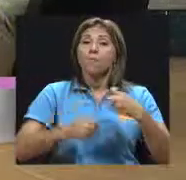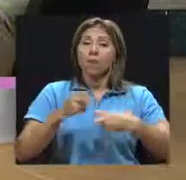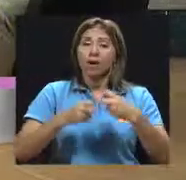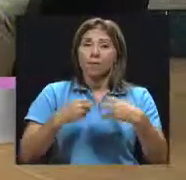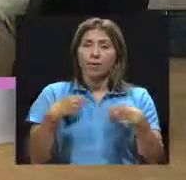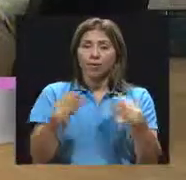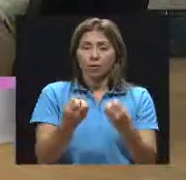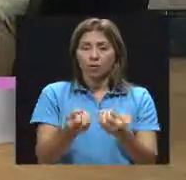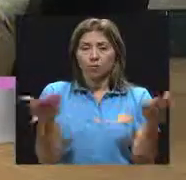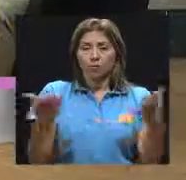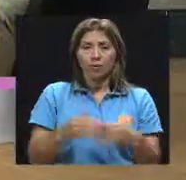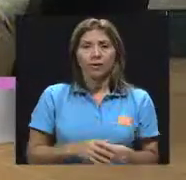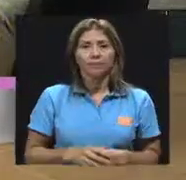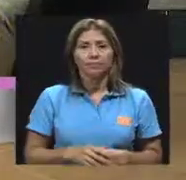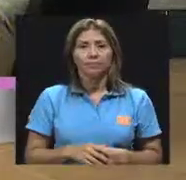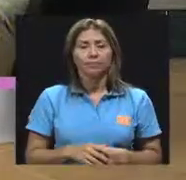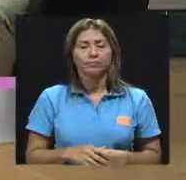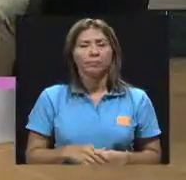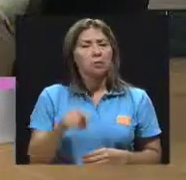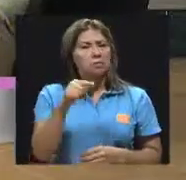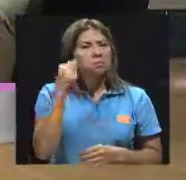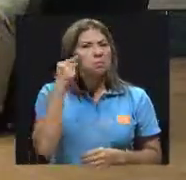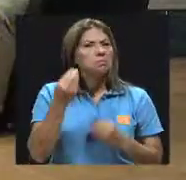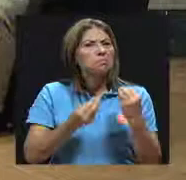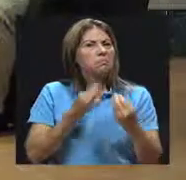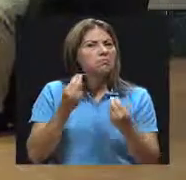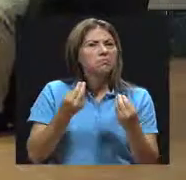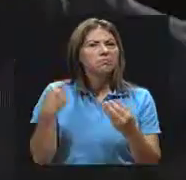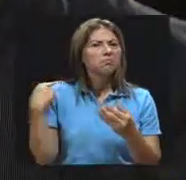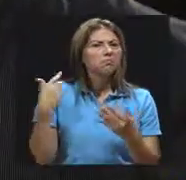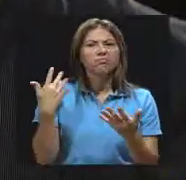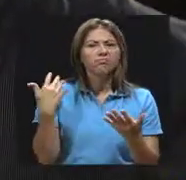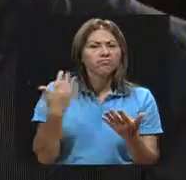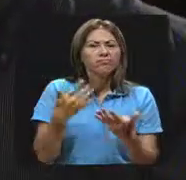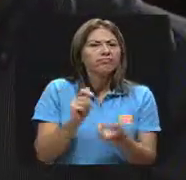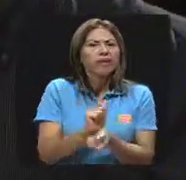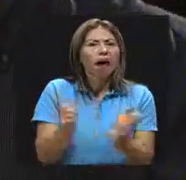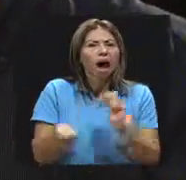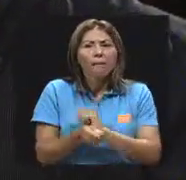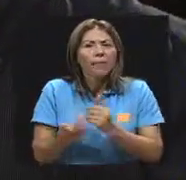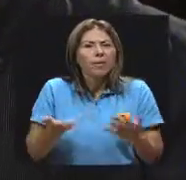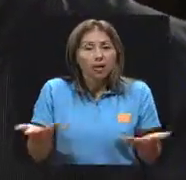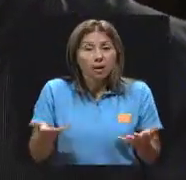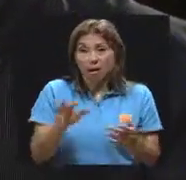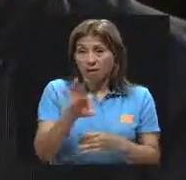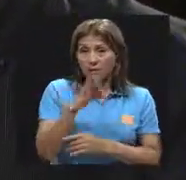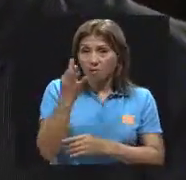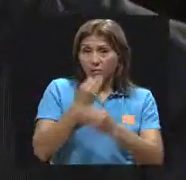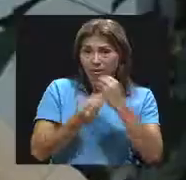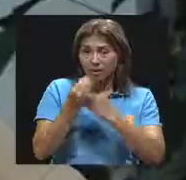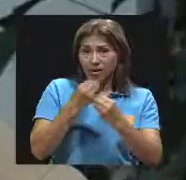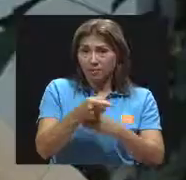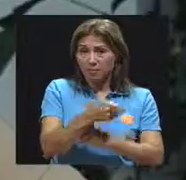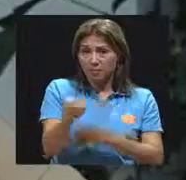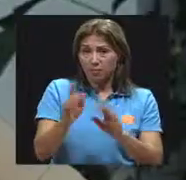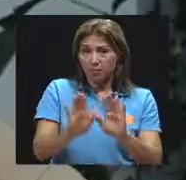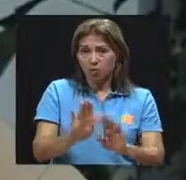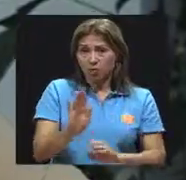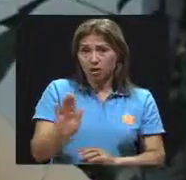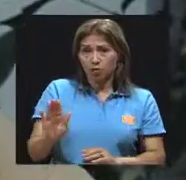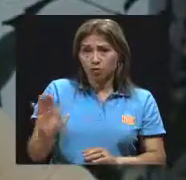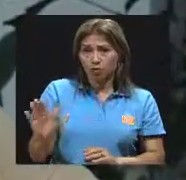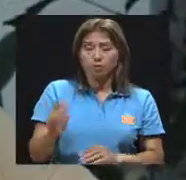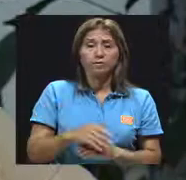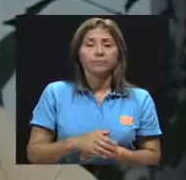tan pequeñas. ¿Y qué es lo que a su consideración ha variado en la forma en que se están alimentando a nuestros niños? Tenemos una serie de